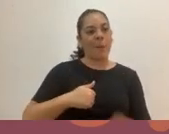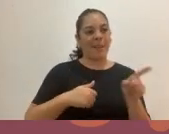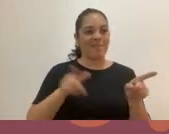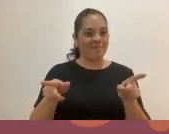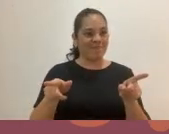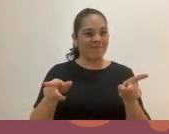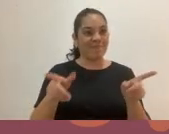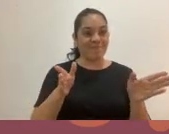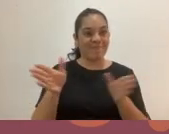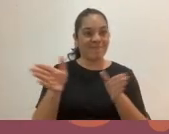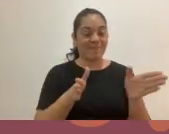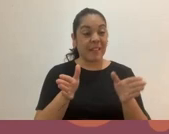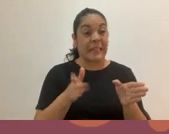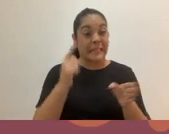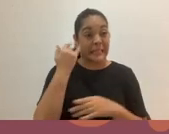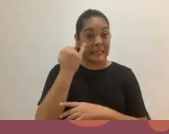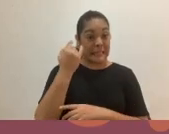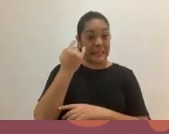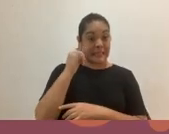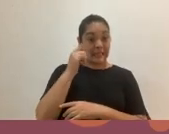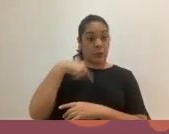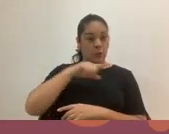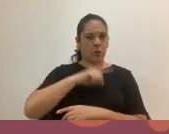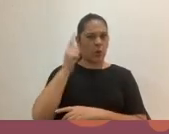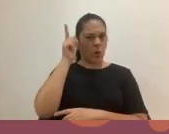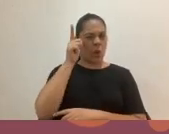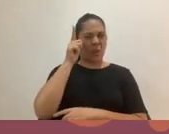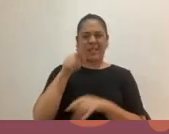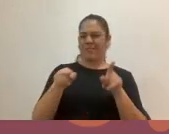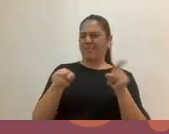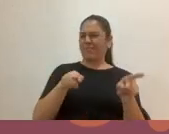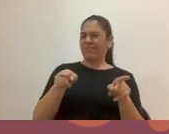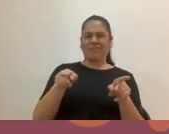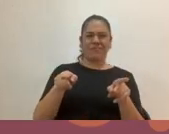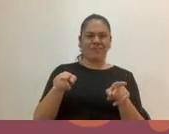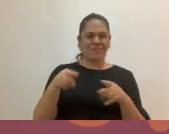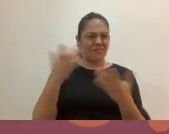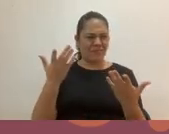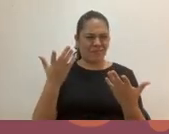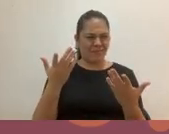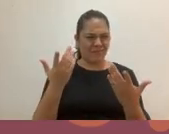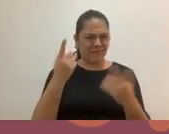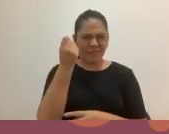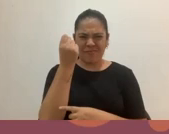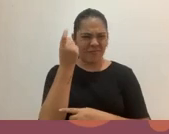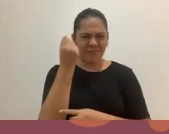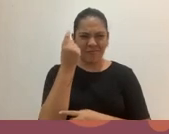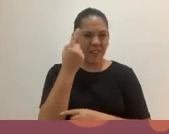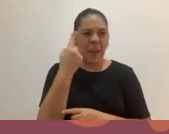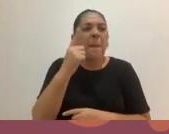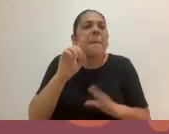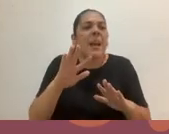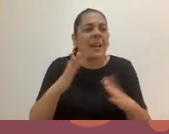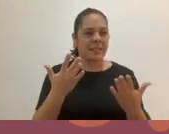conciencia desde esta lógica, no la tiene. No tiene ningún sentido real y fundamental del para qué de esto.